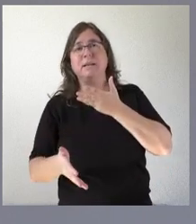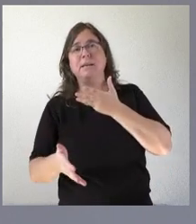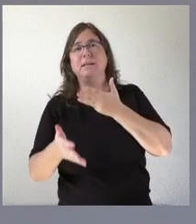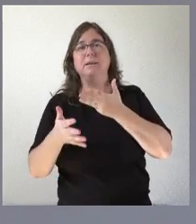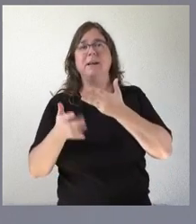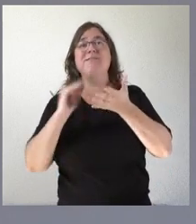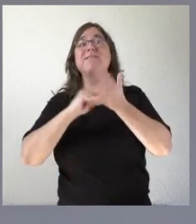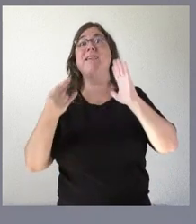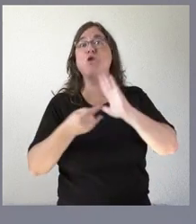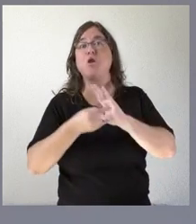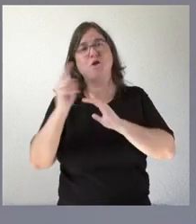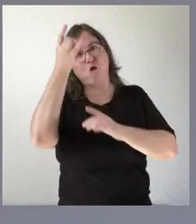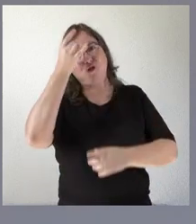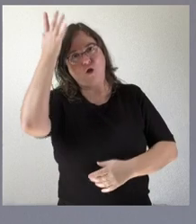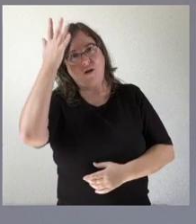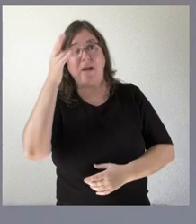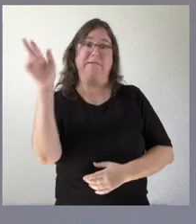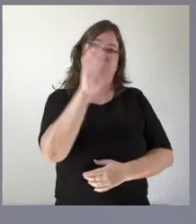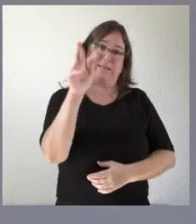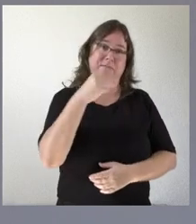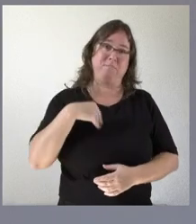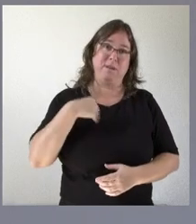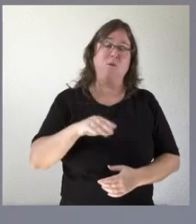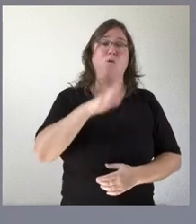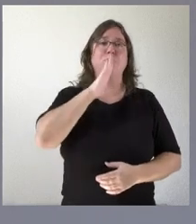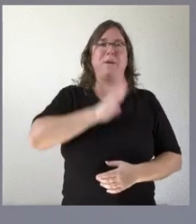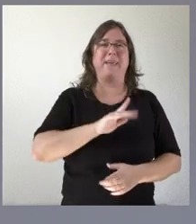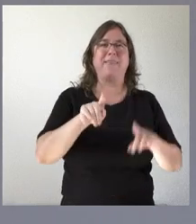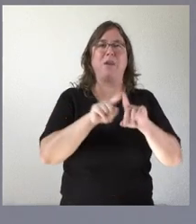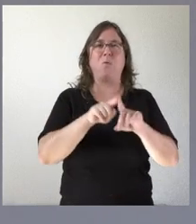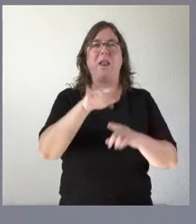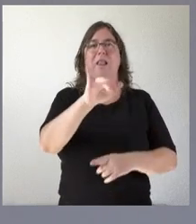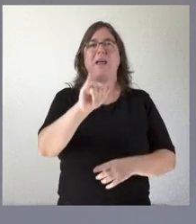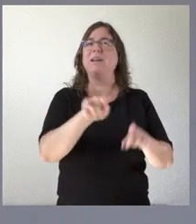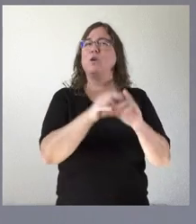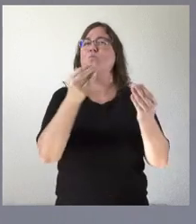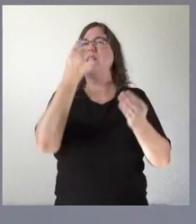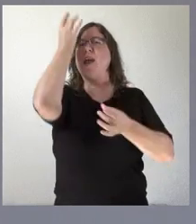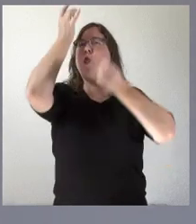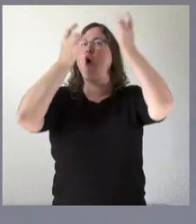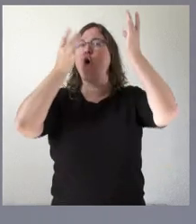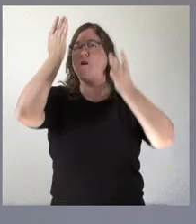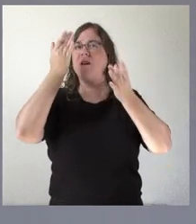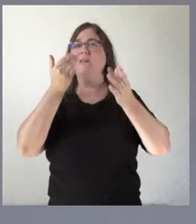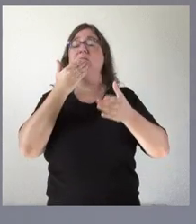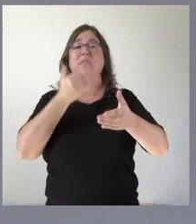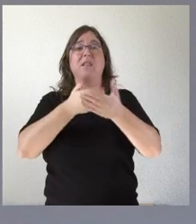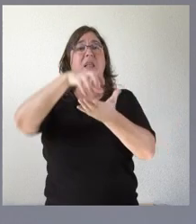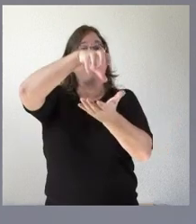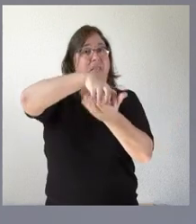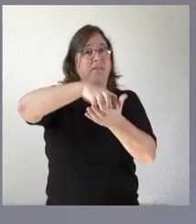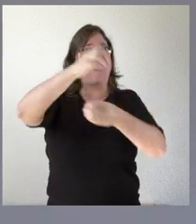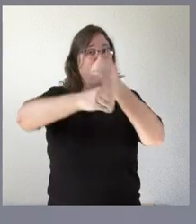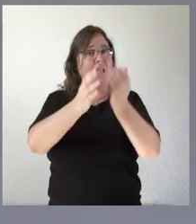tecnología no la ideología reitero un poco estos argumentos porque me parece que aquí hay demasiada ideología cuando se establece el fin de la vida útil de las centrales